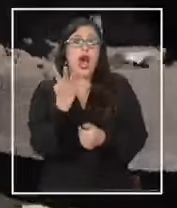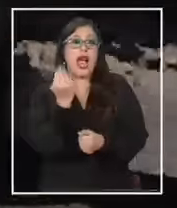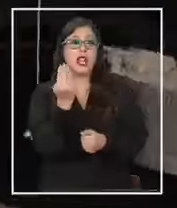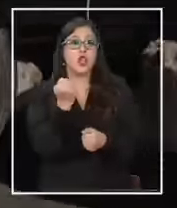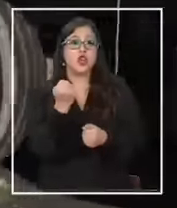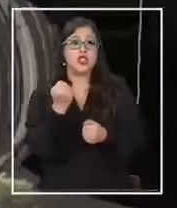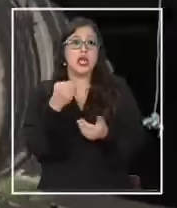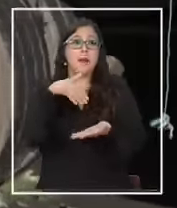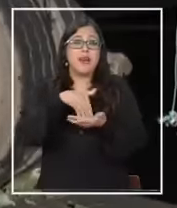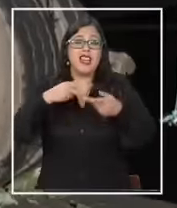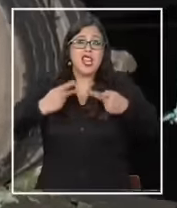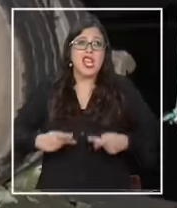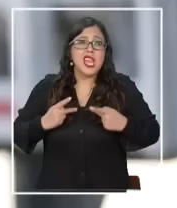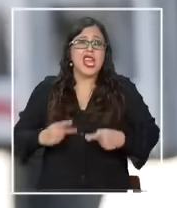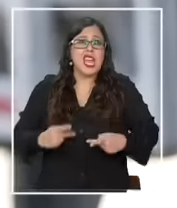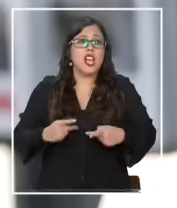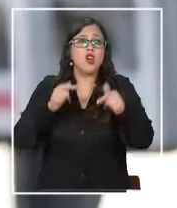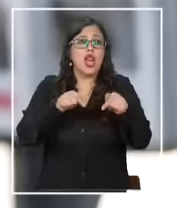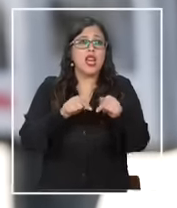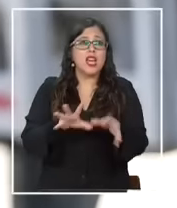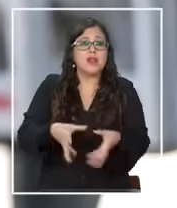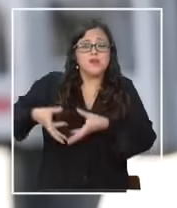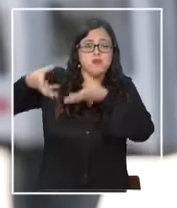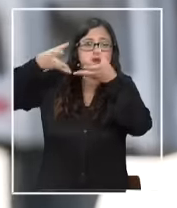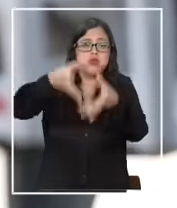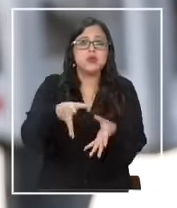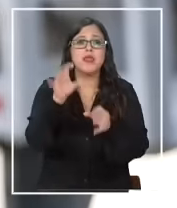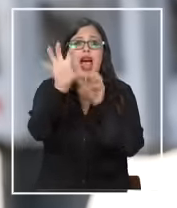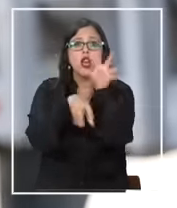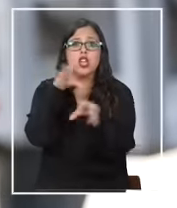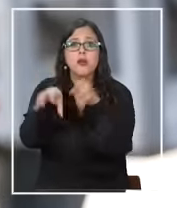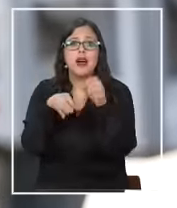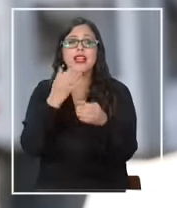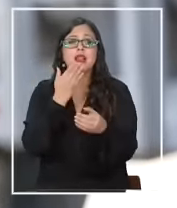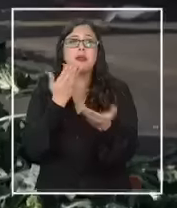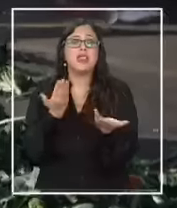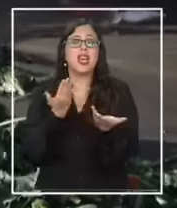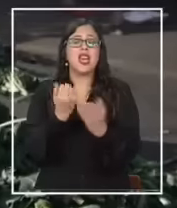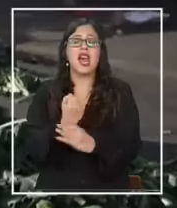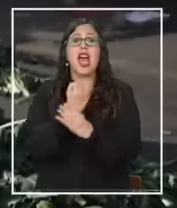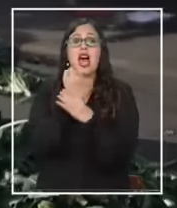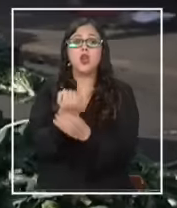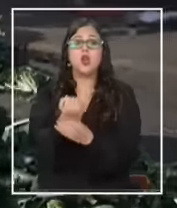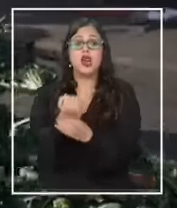récord que tenemos hoy en día se vayan los animales estamos contribuyendo también a borrar esa huella de carbono